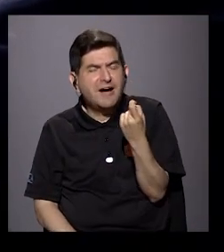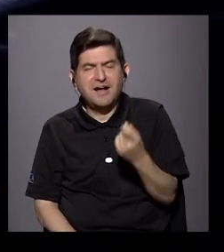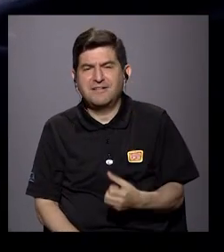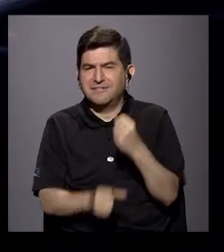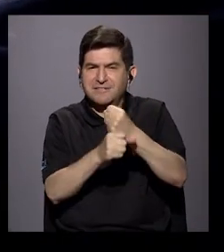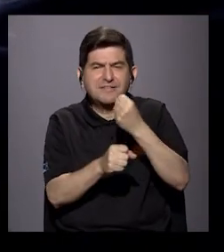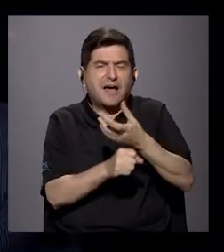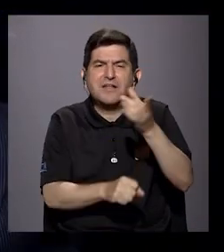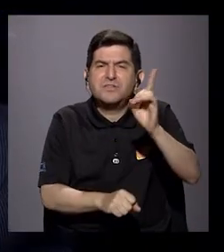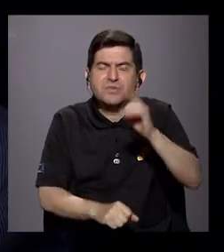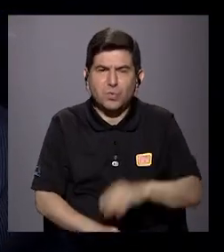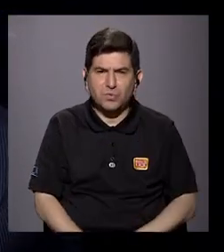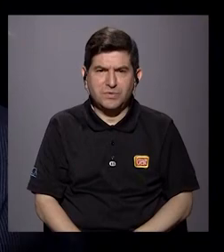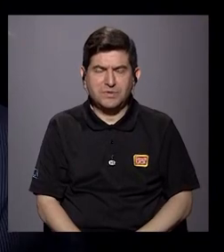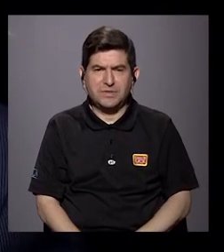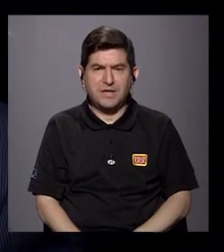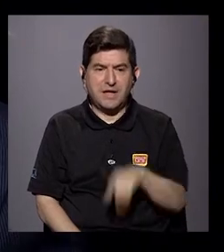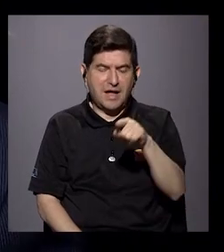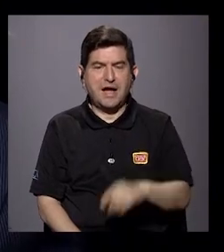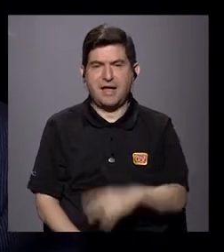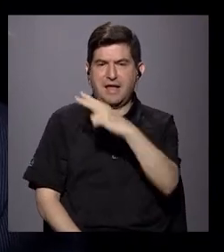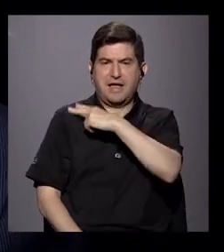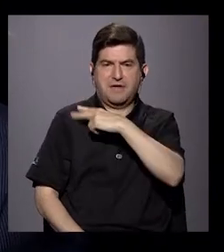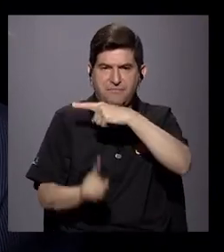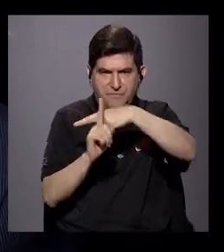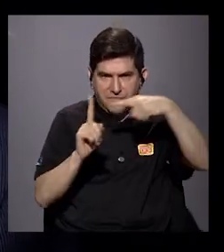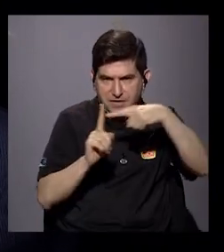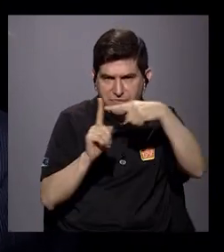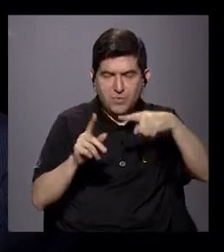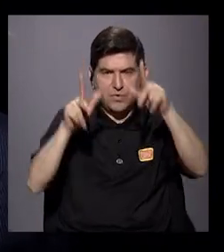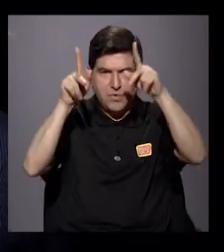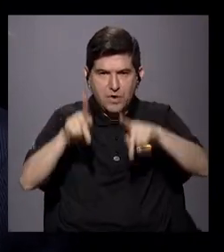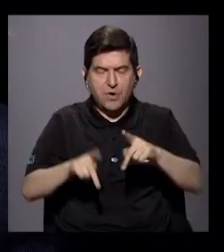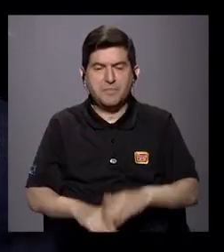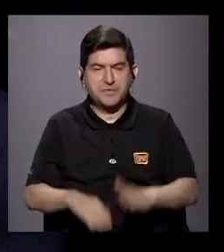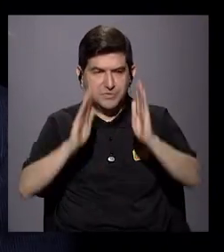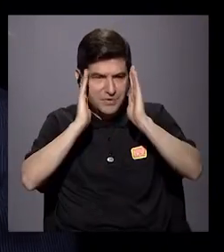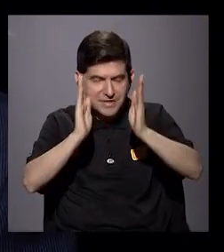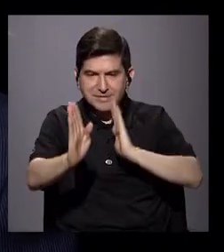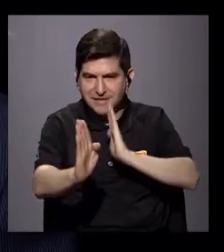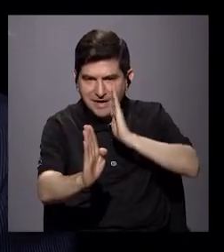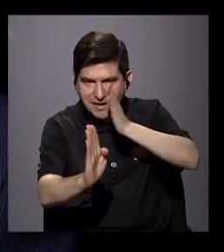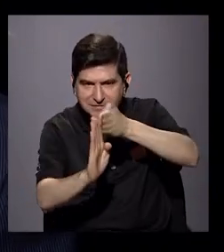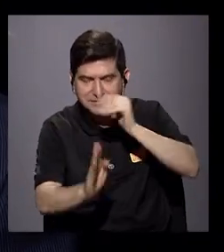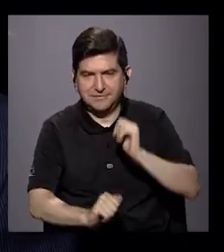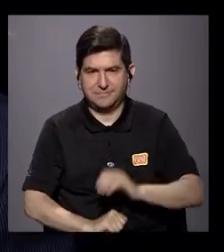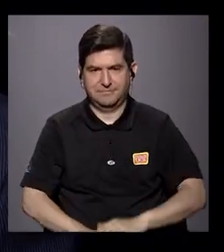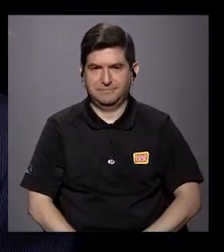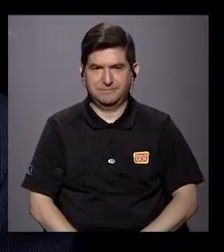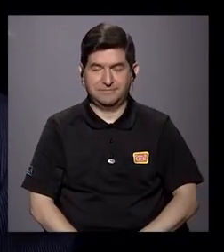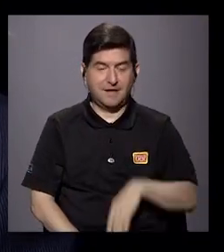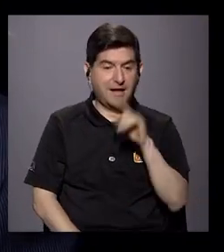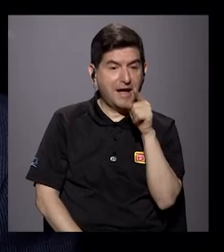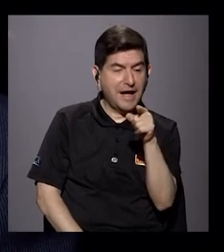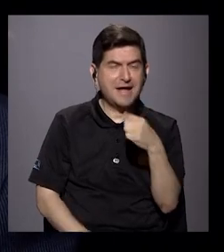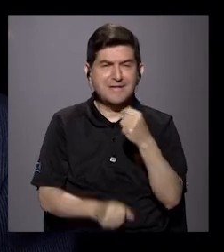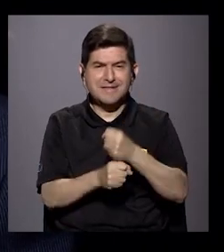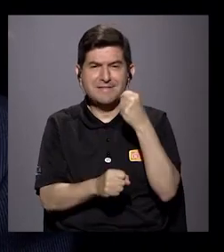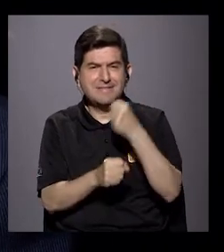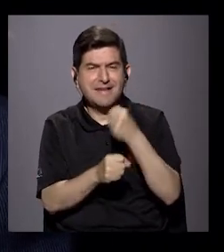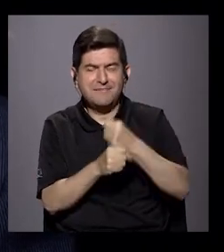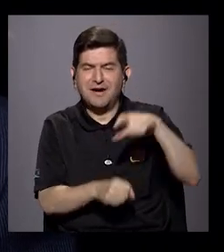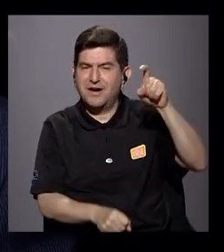por hacer es en los mandos medios y en las personas que están en la atención. Ahí hay una labor